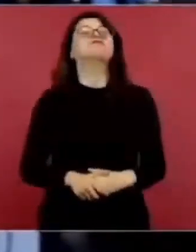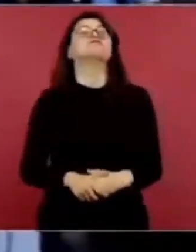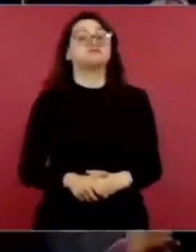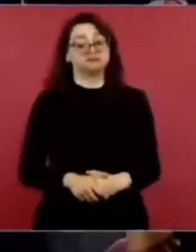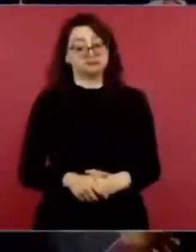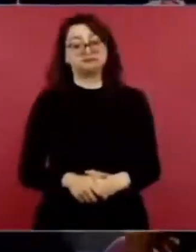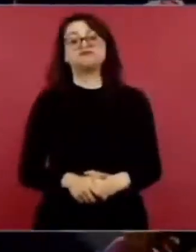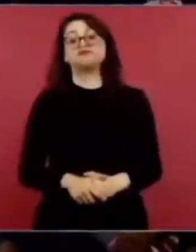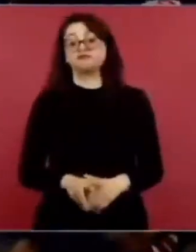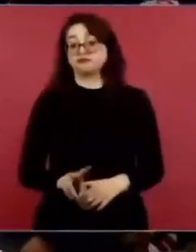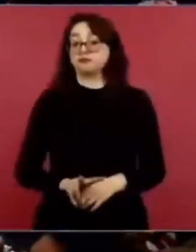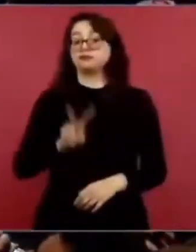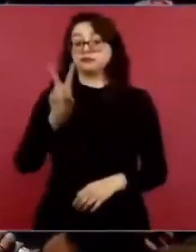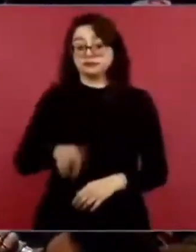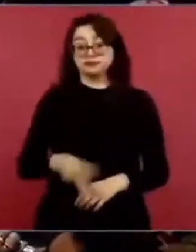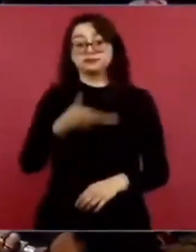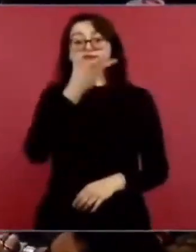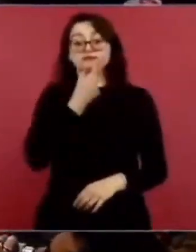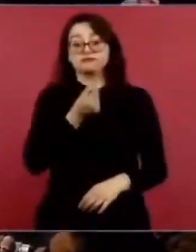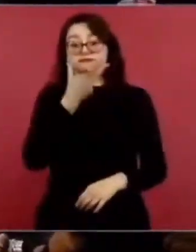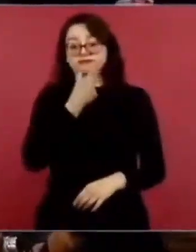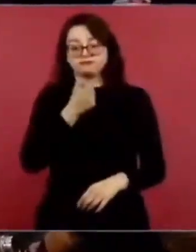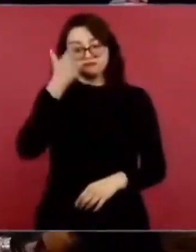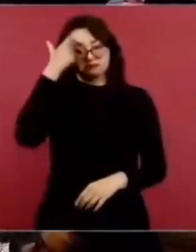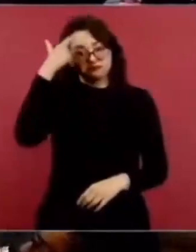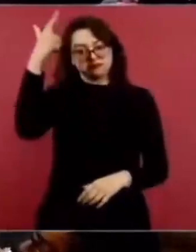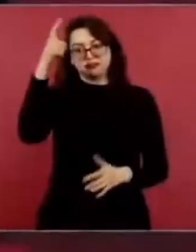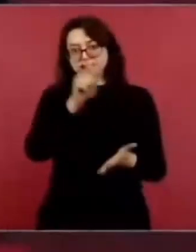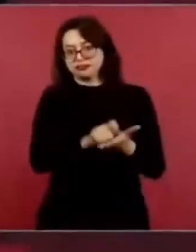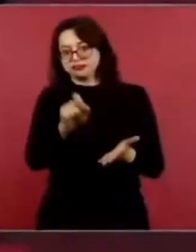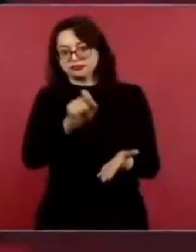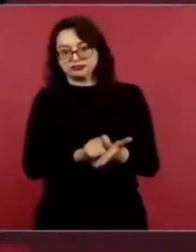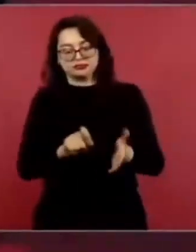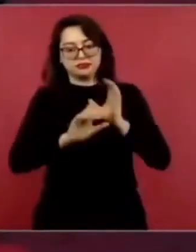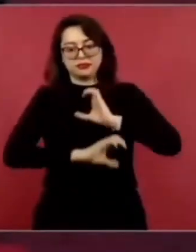gran compositor como Juan Gabriel. Bien,